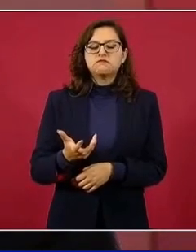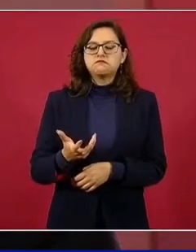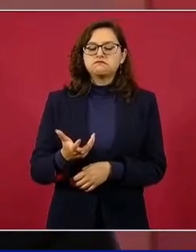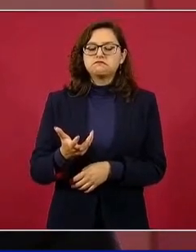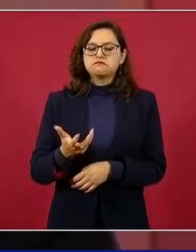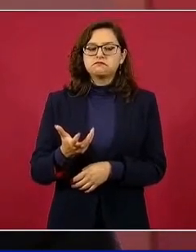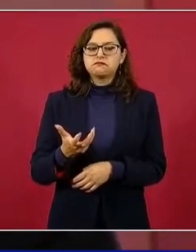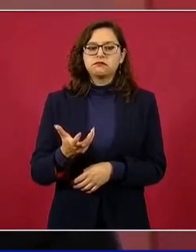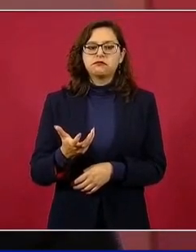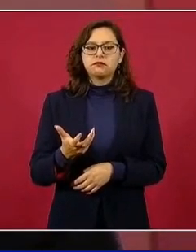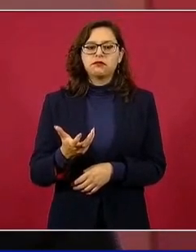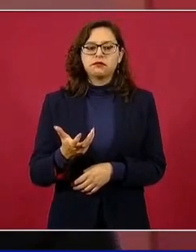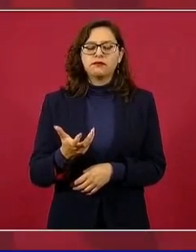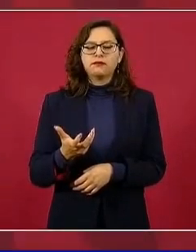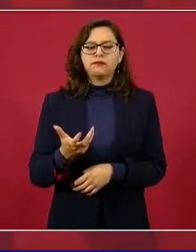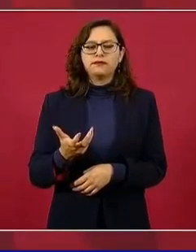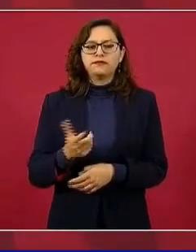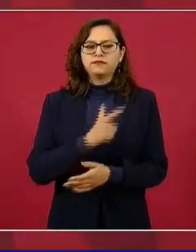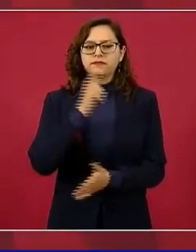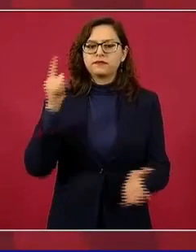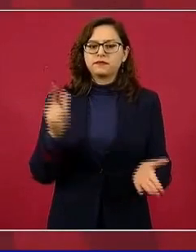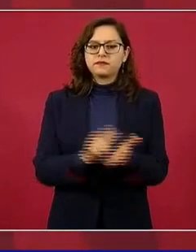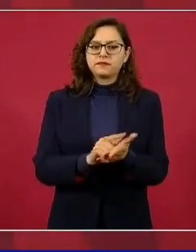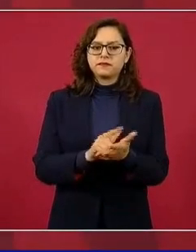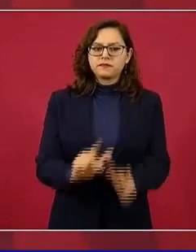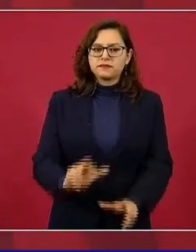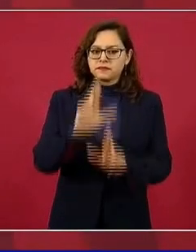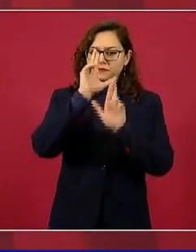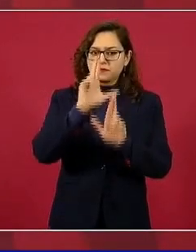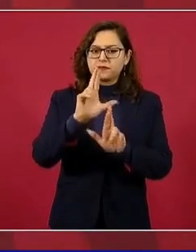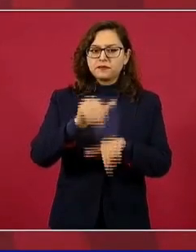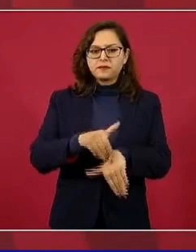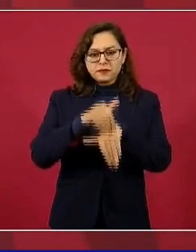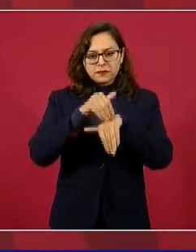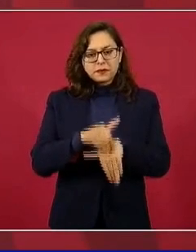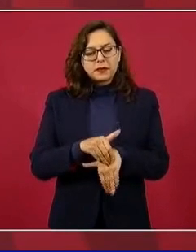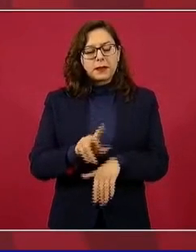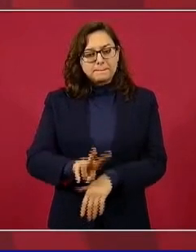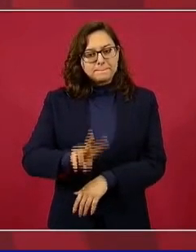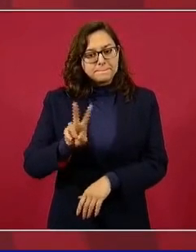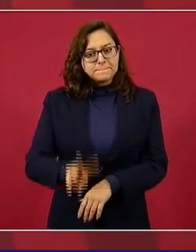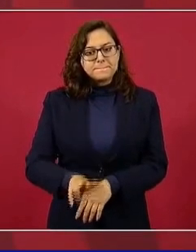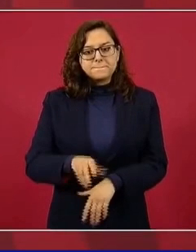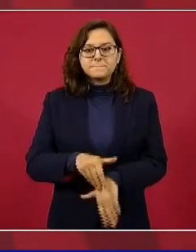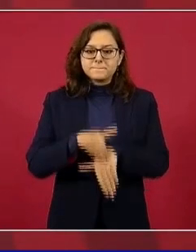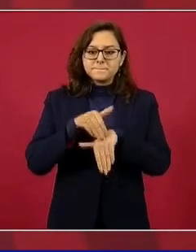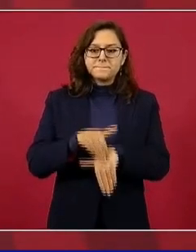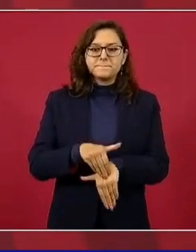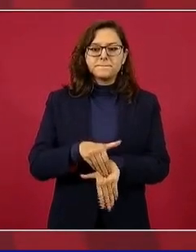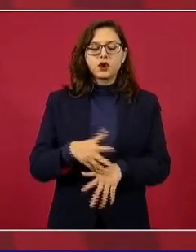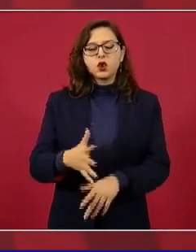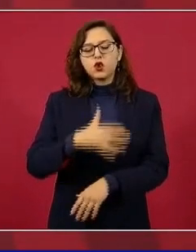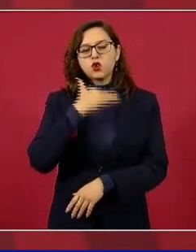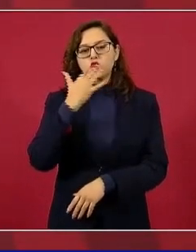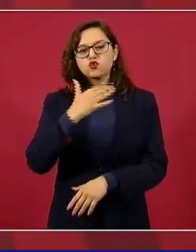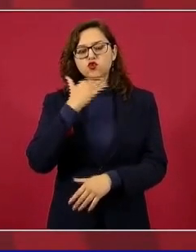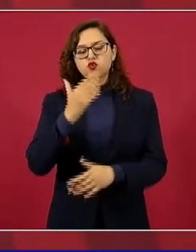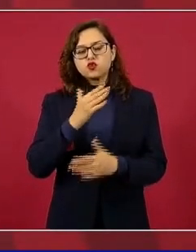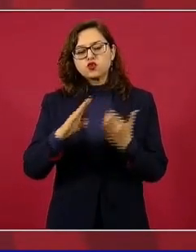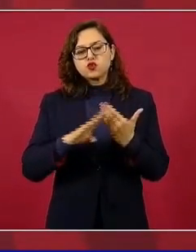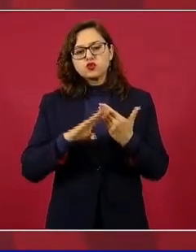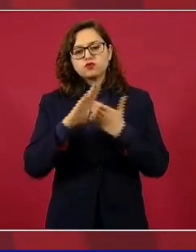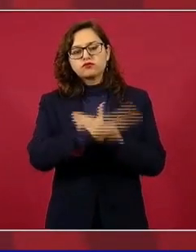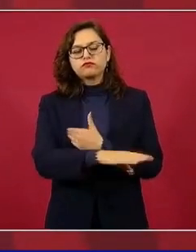la legalidad, el auténtico Estado de Derecho, que no haya corrupción, que no haya